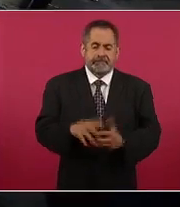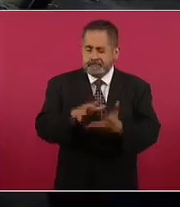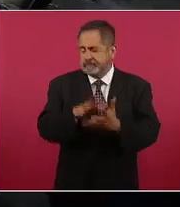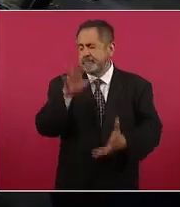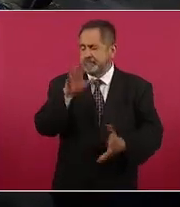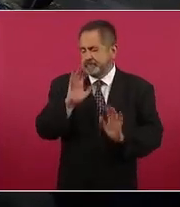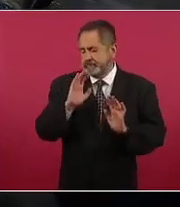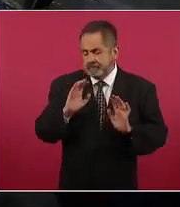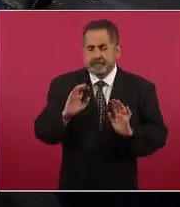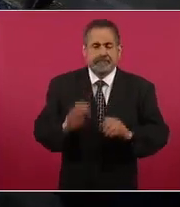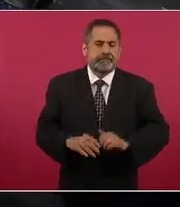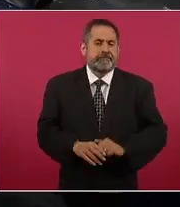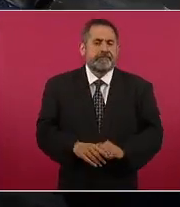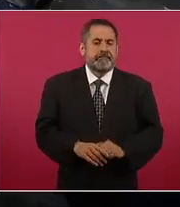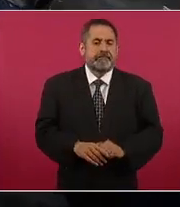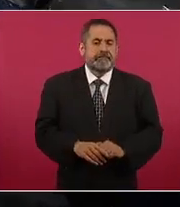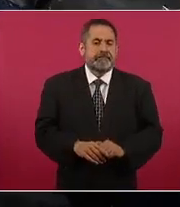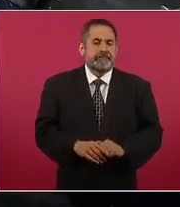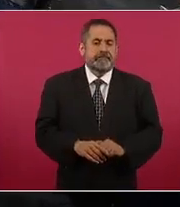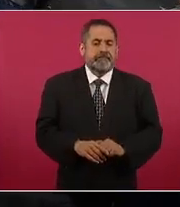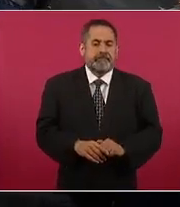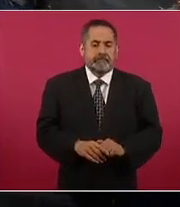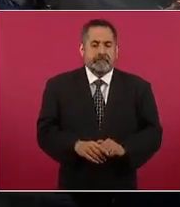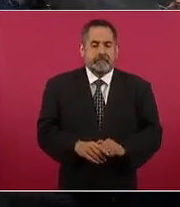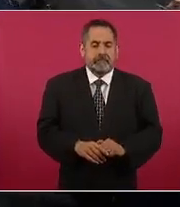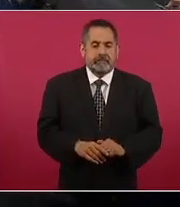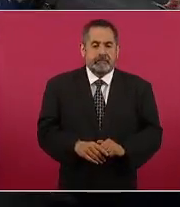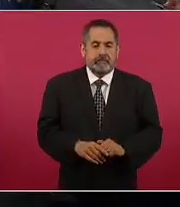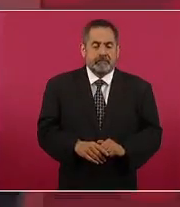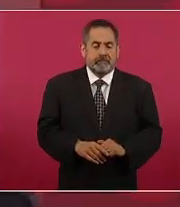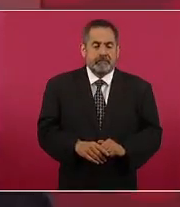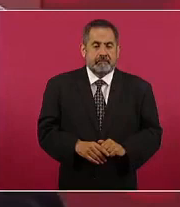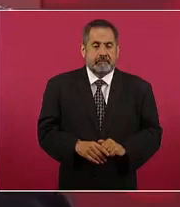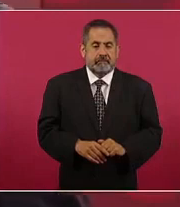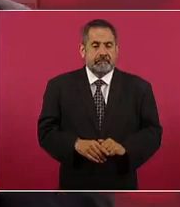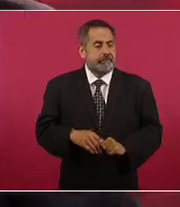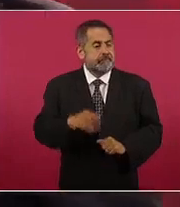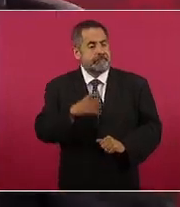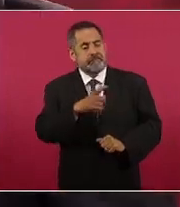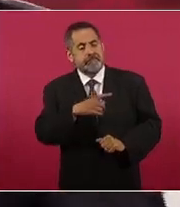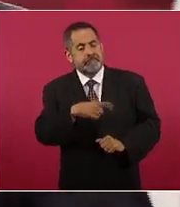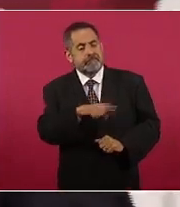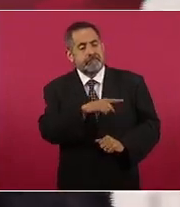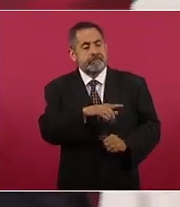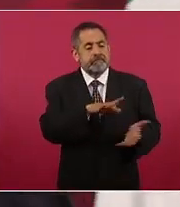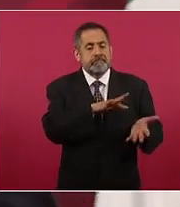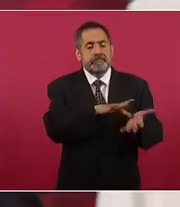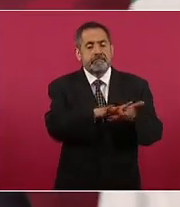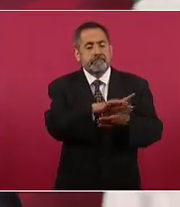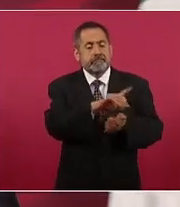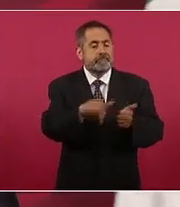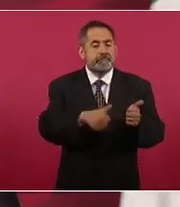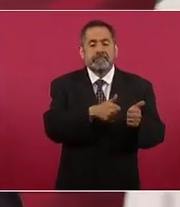y apoyados por